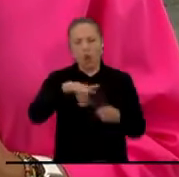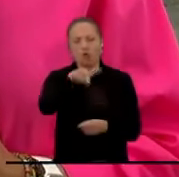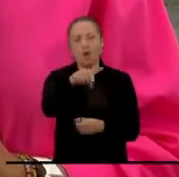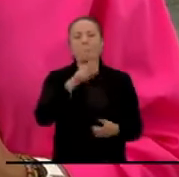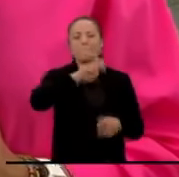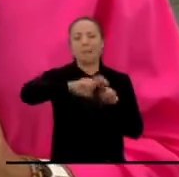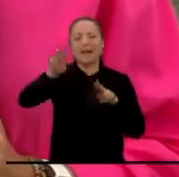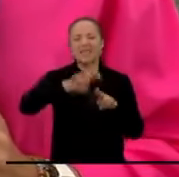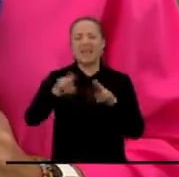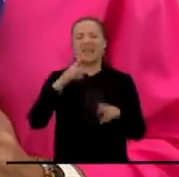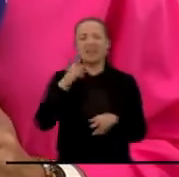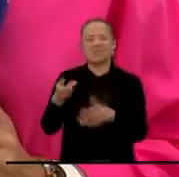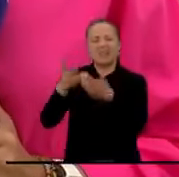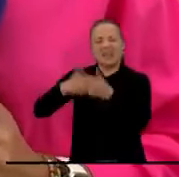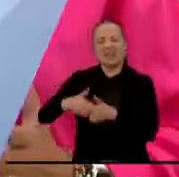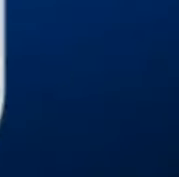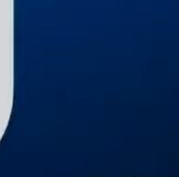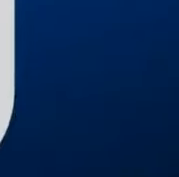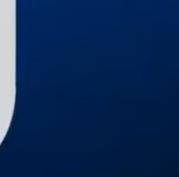FIGAS y Felipe Petróleo?